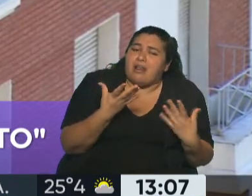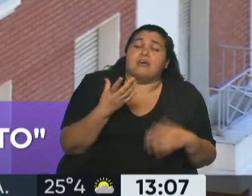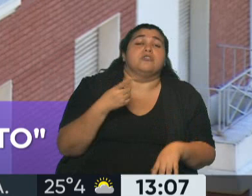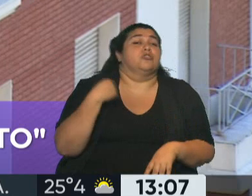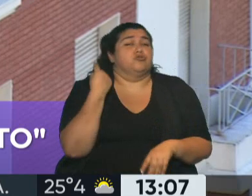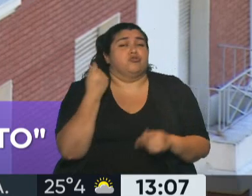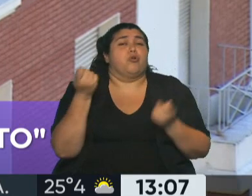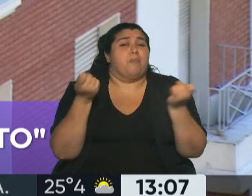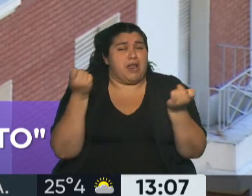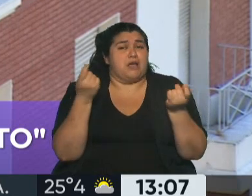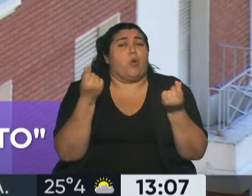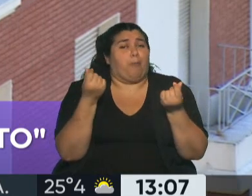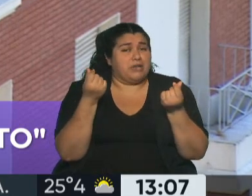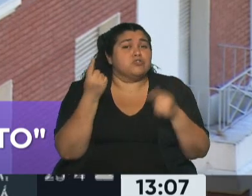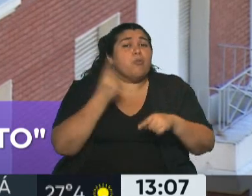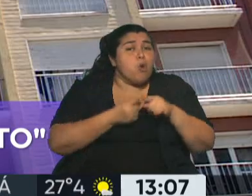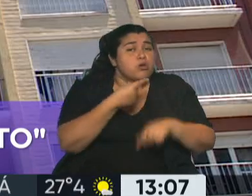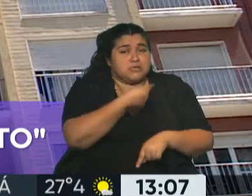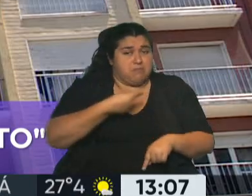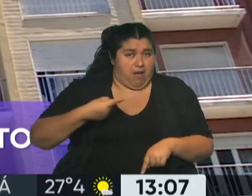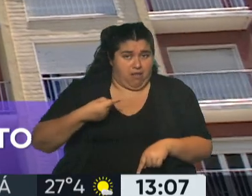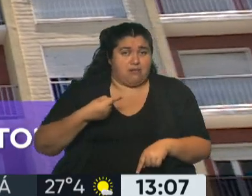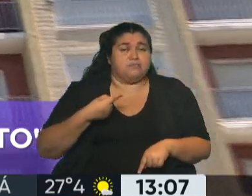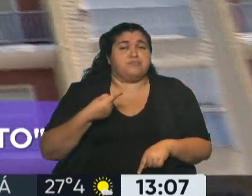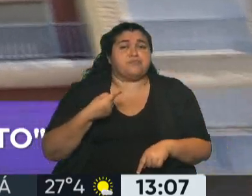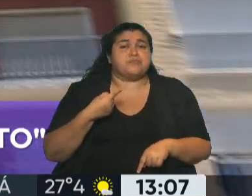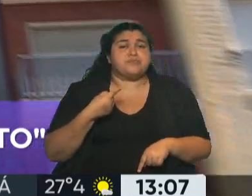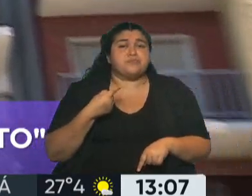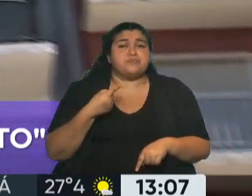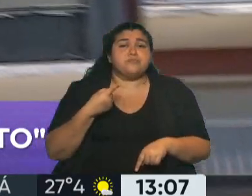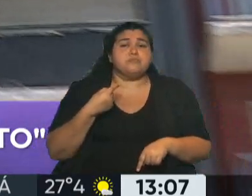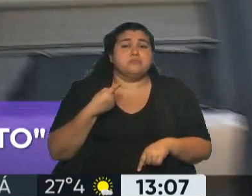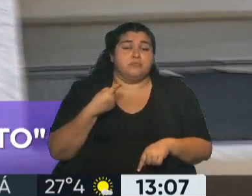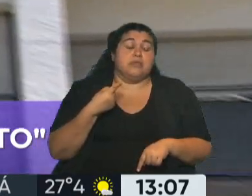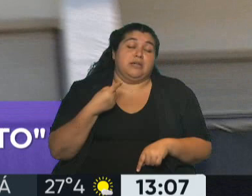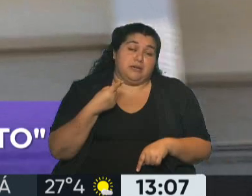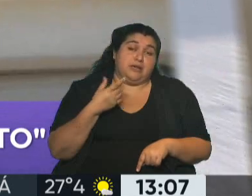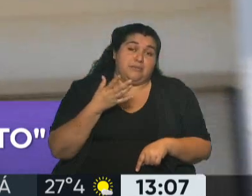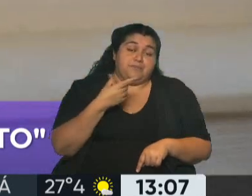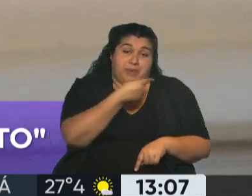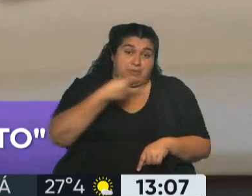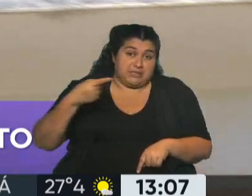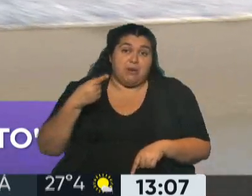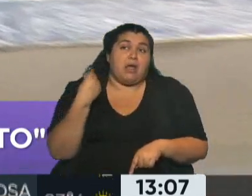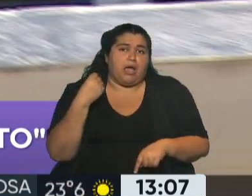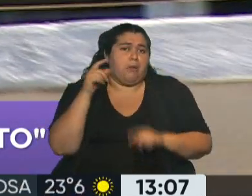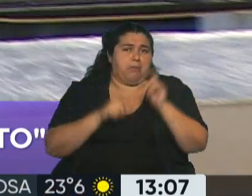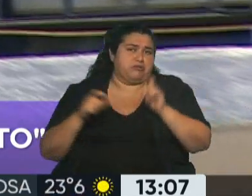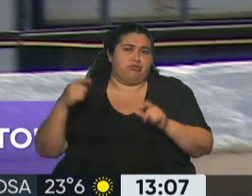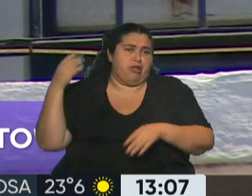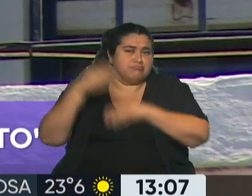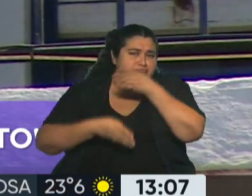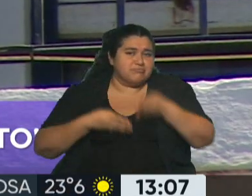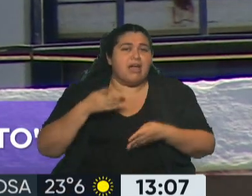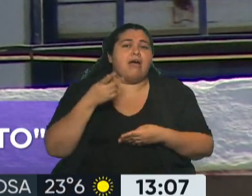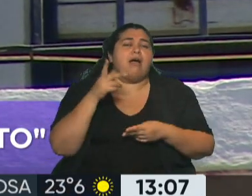estamos manejando avalores por semana, que es la media, insisto, que la gente viene y alquila, estamos